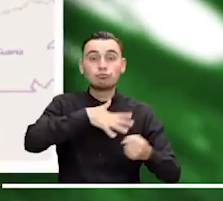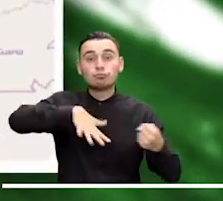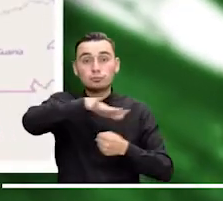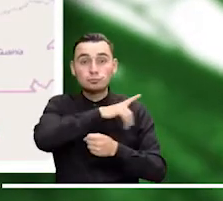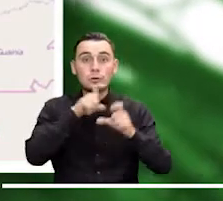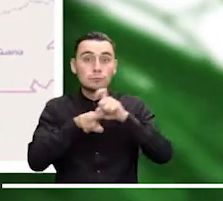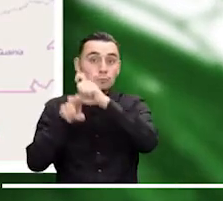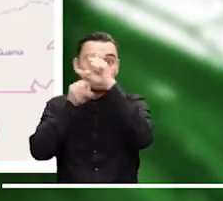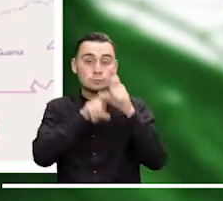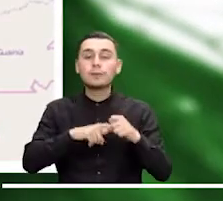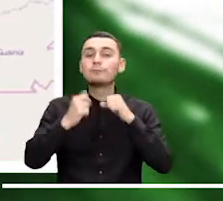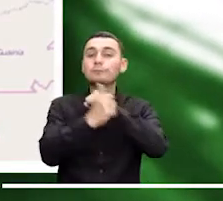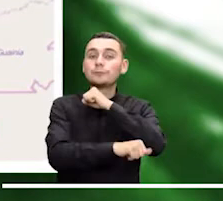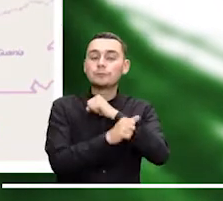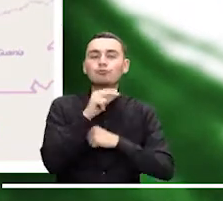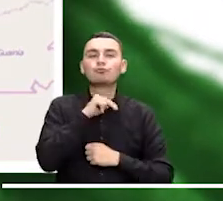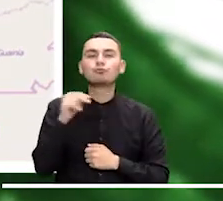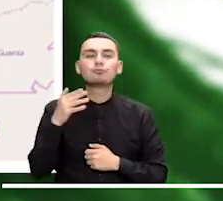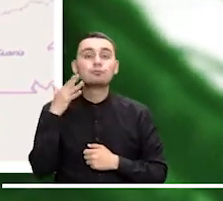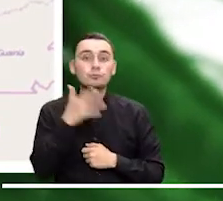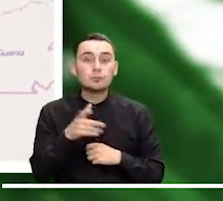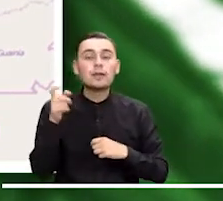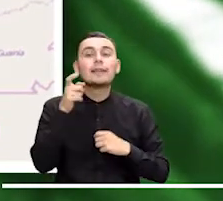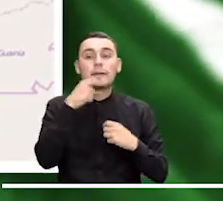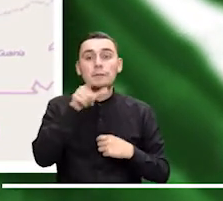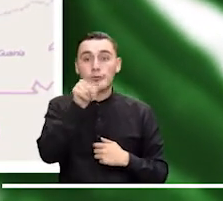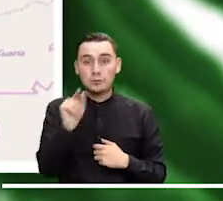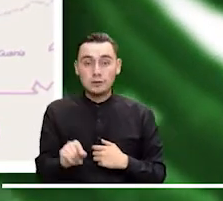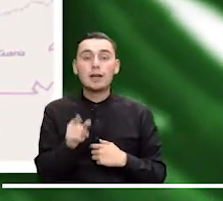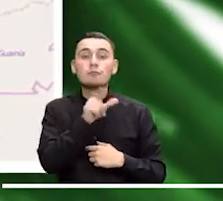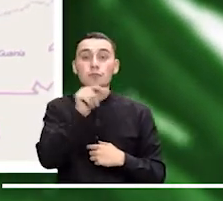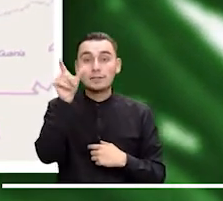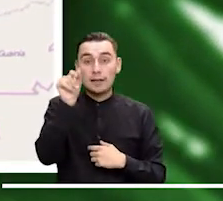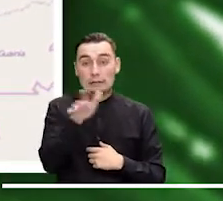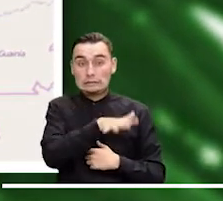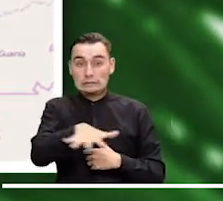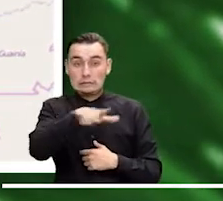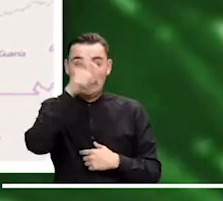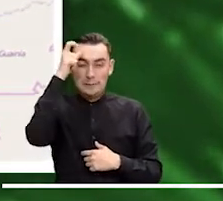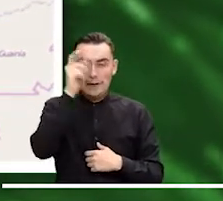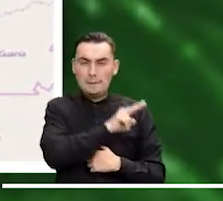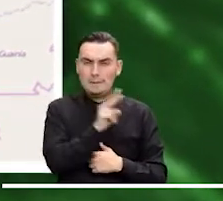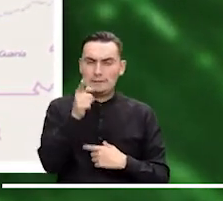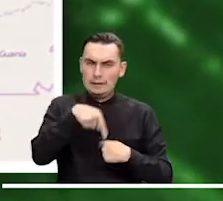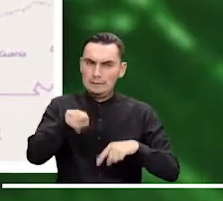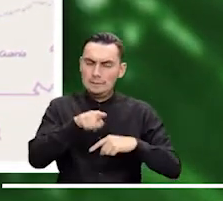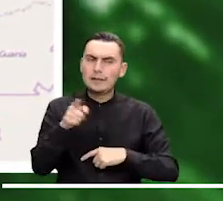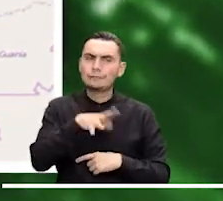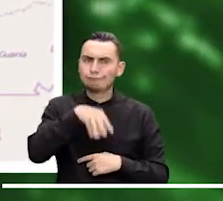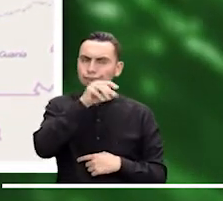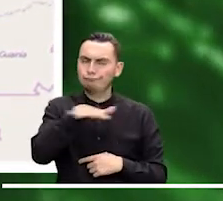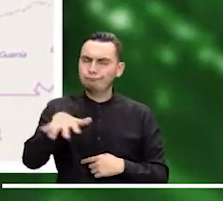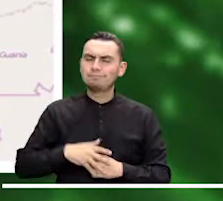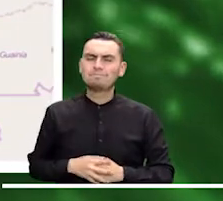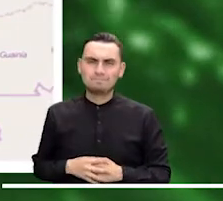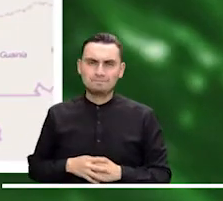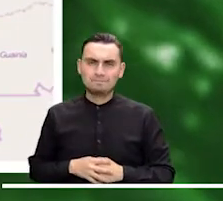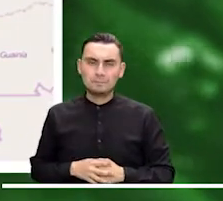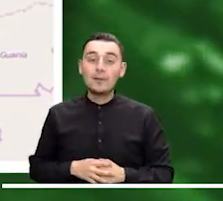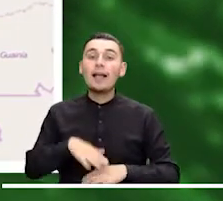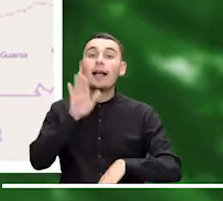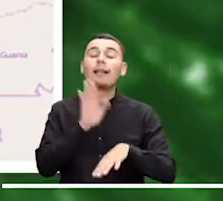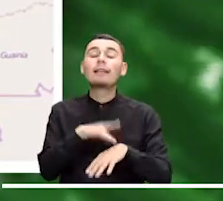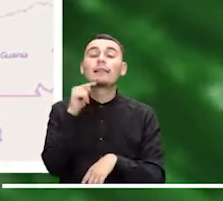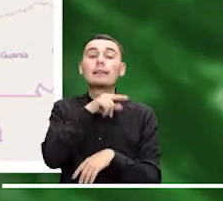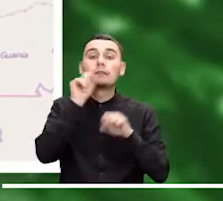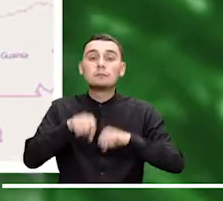Alerta roja por alta probabilidad de ocurrencia de incendios en Casanare, Cundinamarca, La Guajira, Boyacá, Norte de Santander, Guaviare,